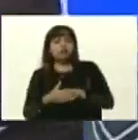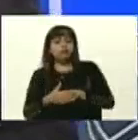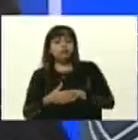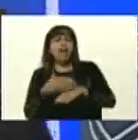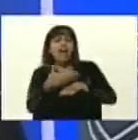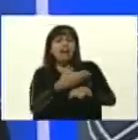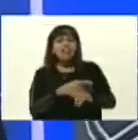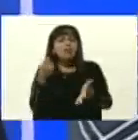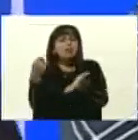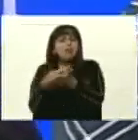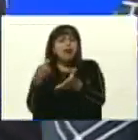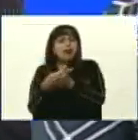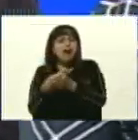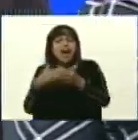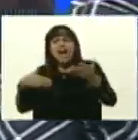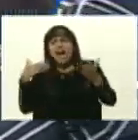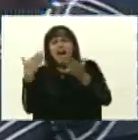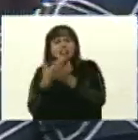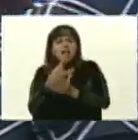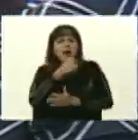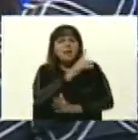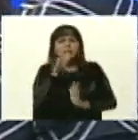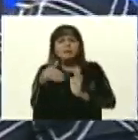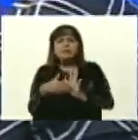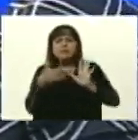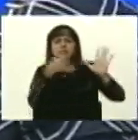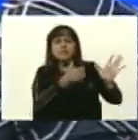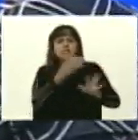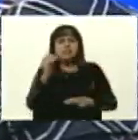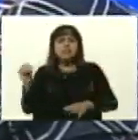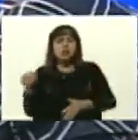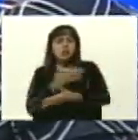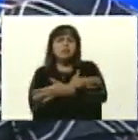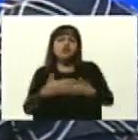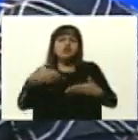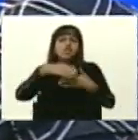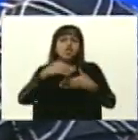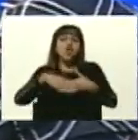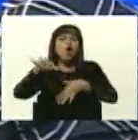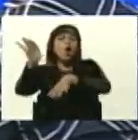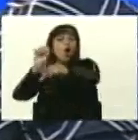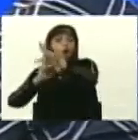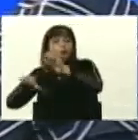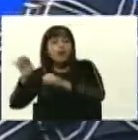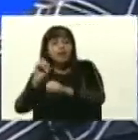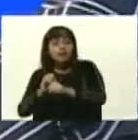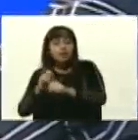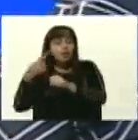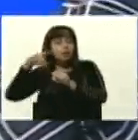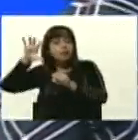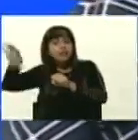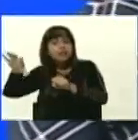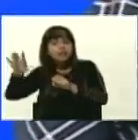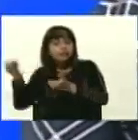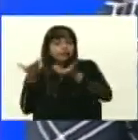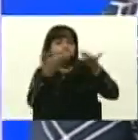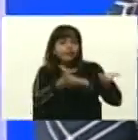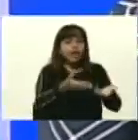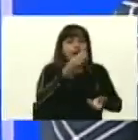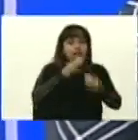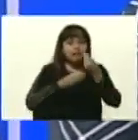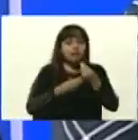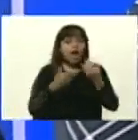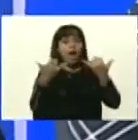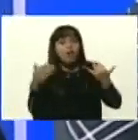gastábamos hasta 1.600 millones de dólares importando todo el alimento para animales. Con las